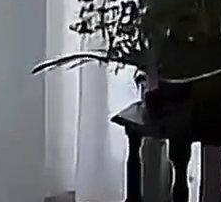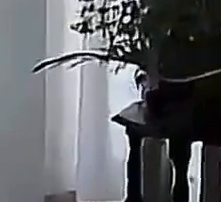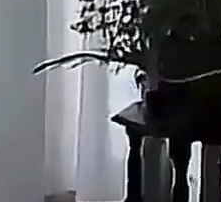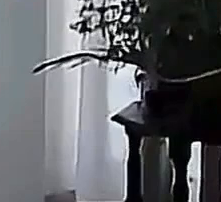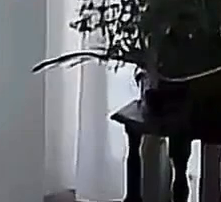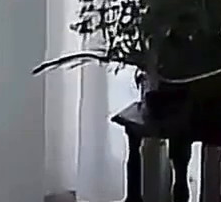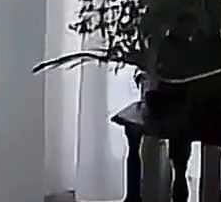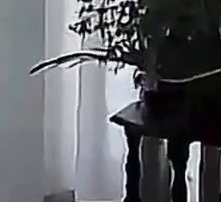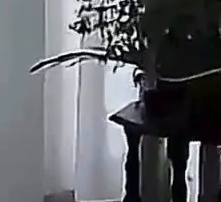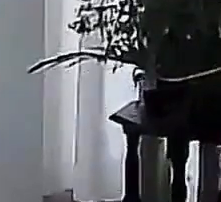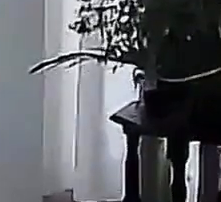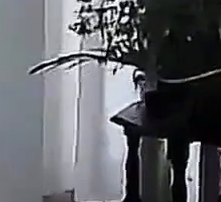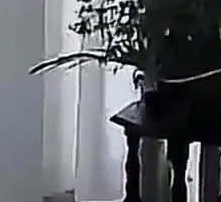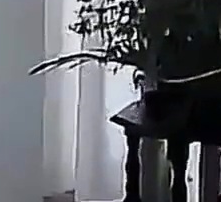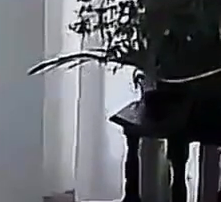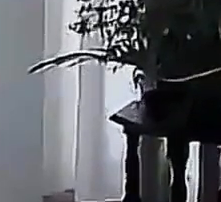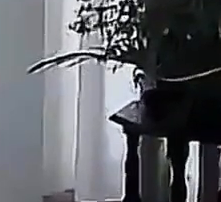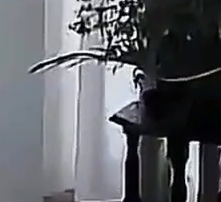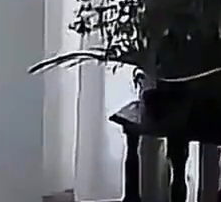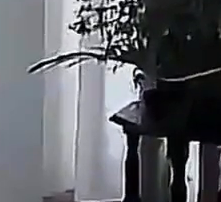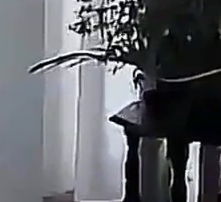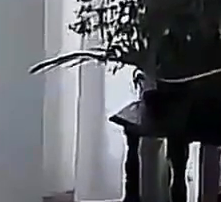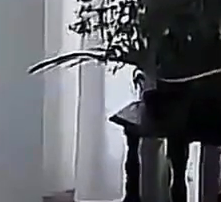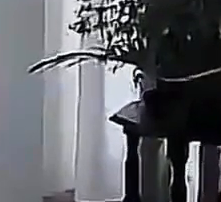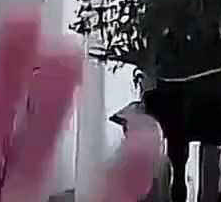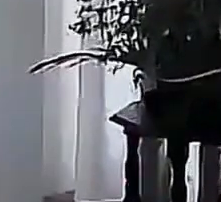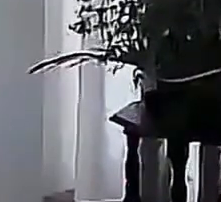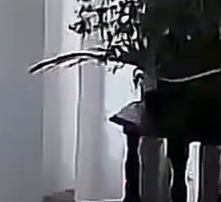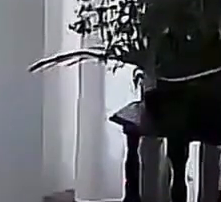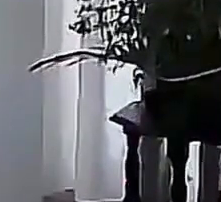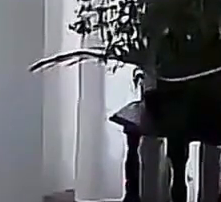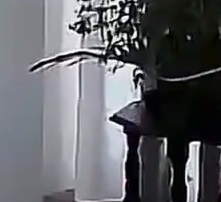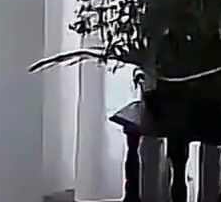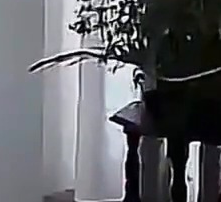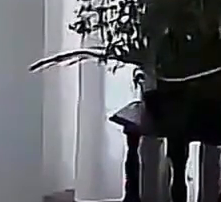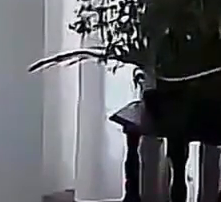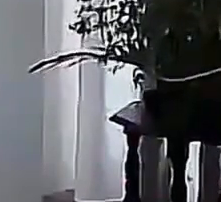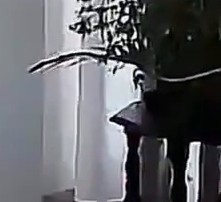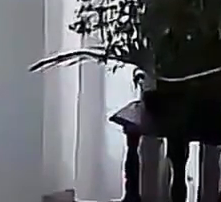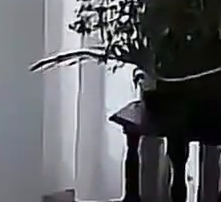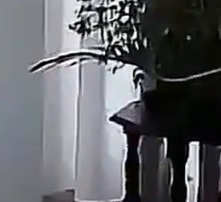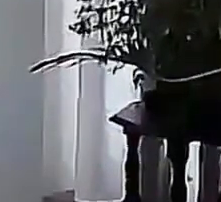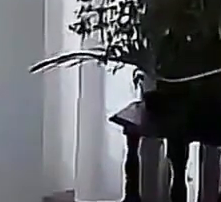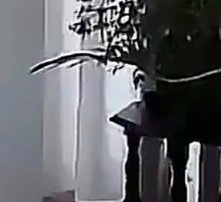audiencia si hablo durante 45 minutos rapidamente